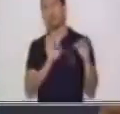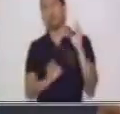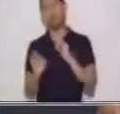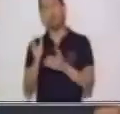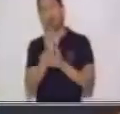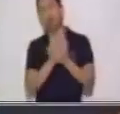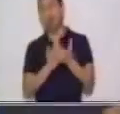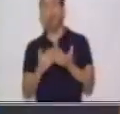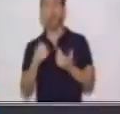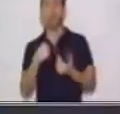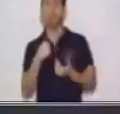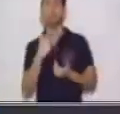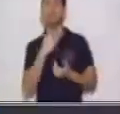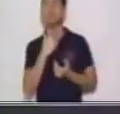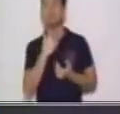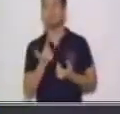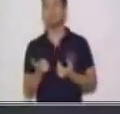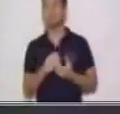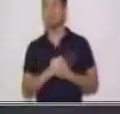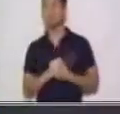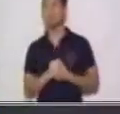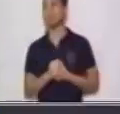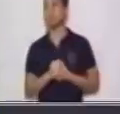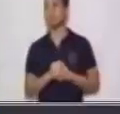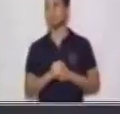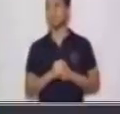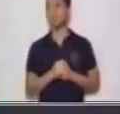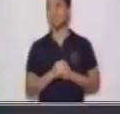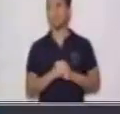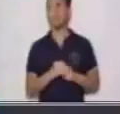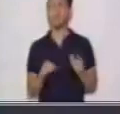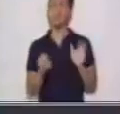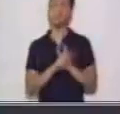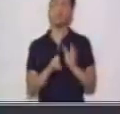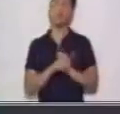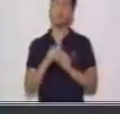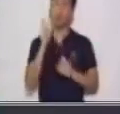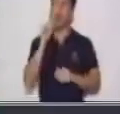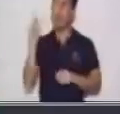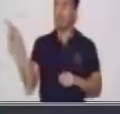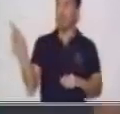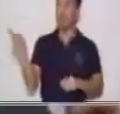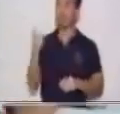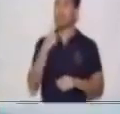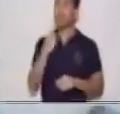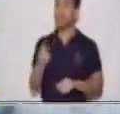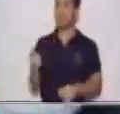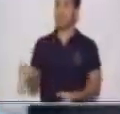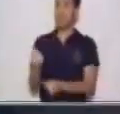algún gusto que tengamos. Por ejemplo, él me dijo que me amaba.